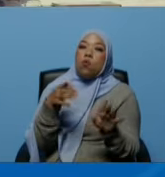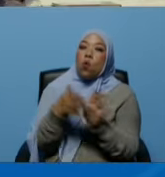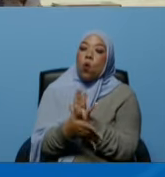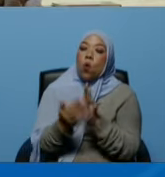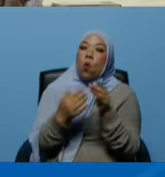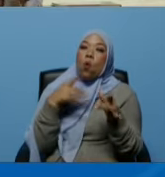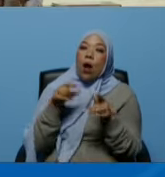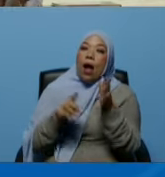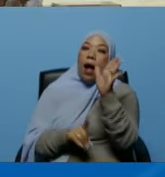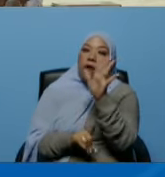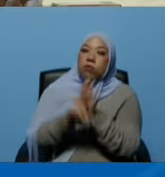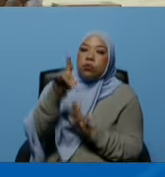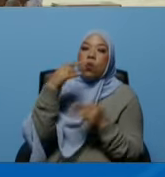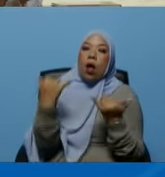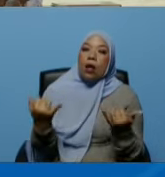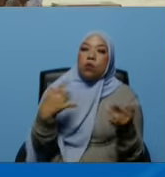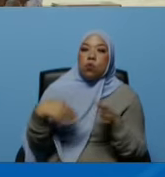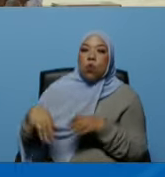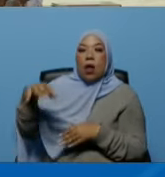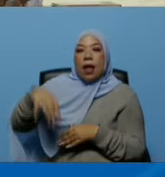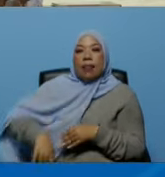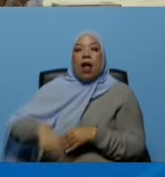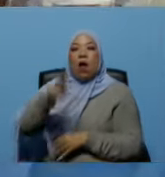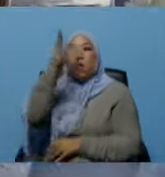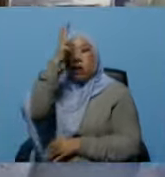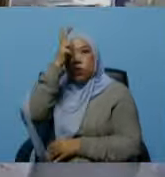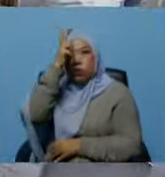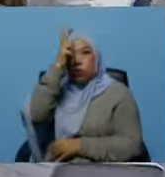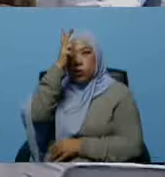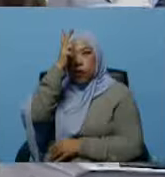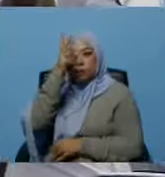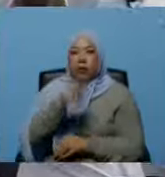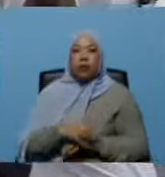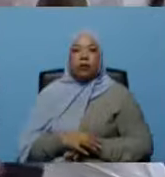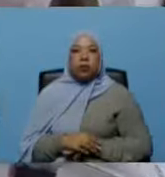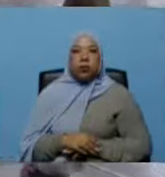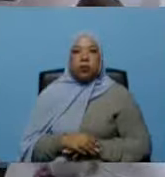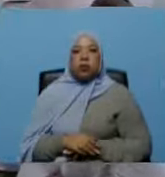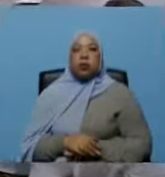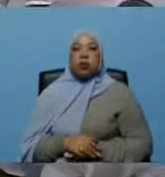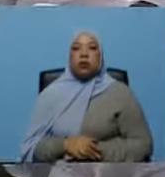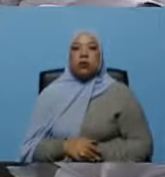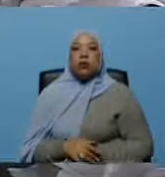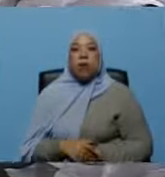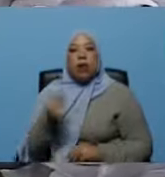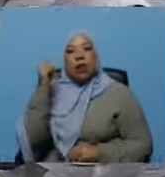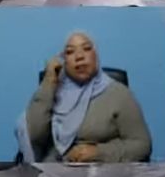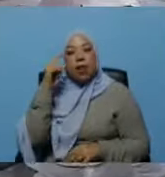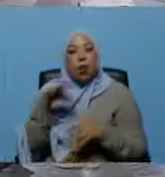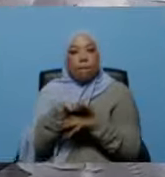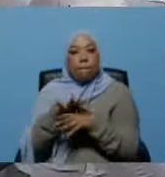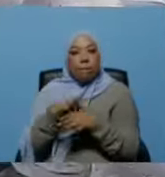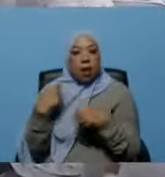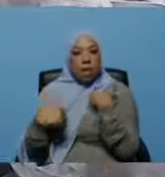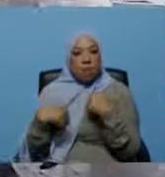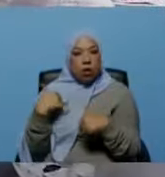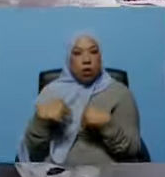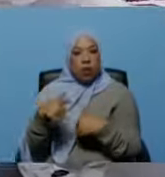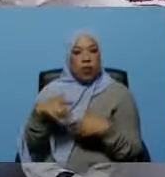hay que seguir avanzando ahora nos vamos al estado falcón en este día miércoles de salud